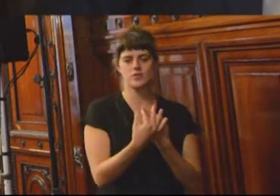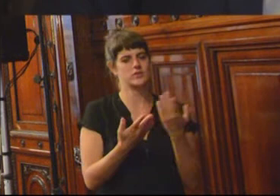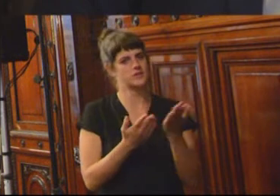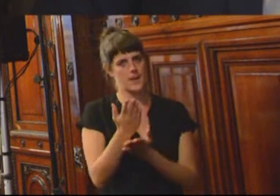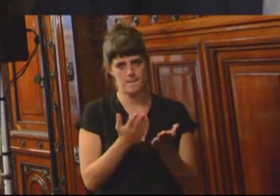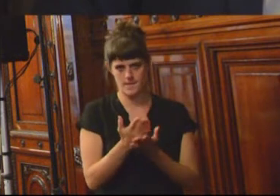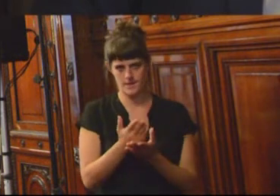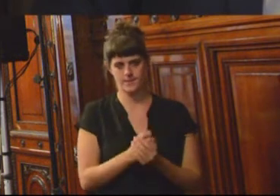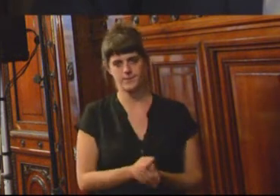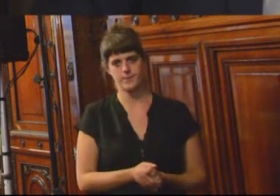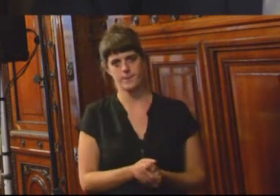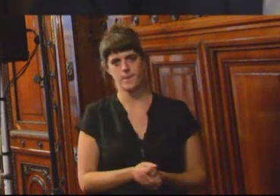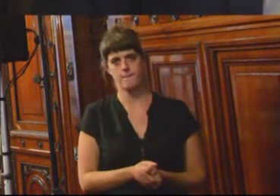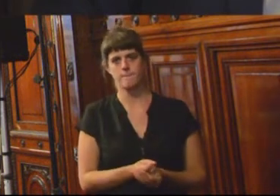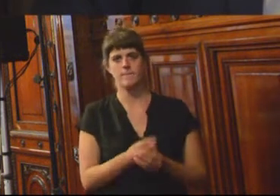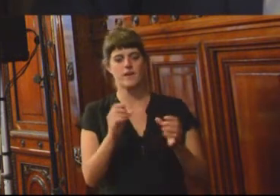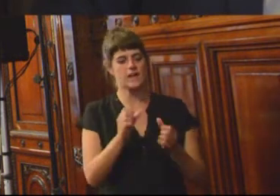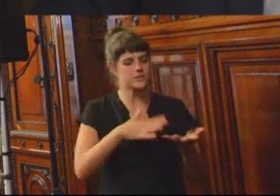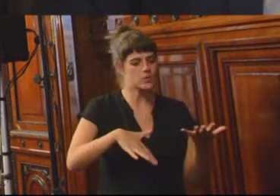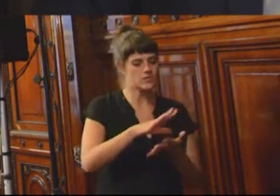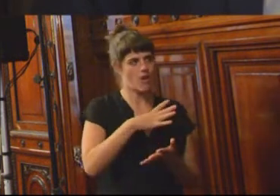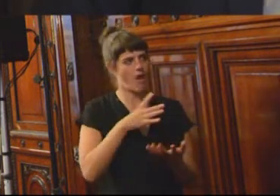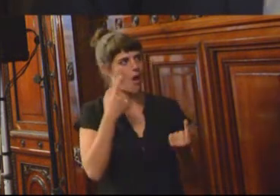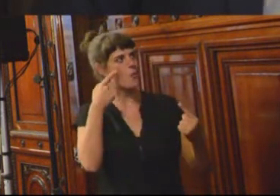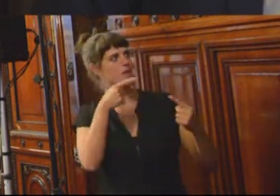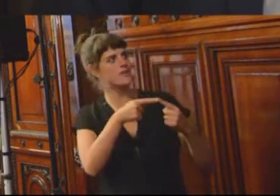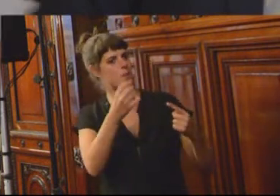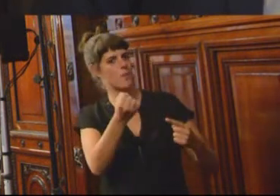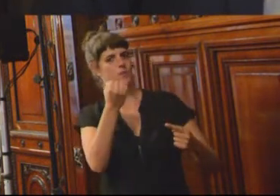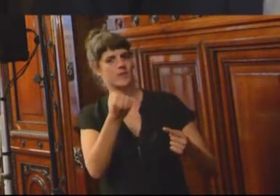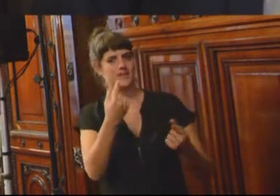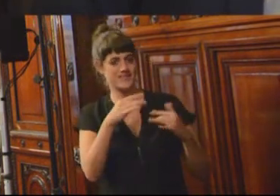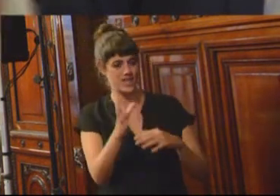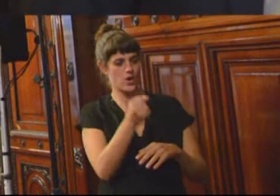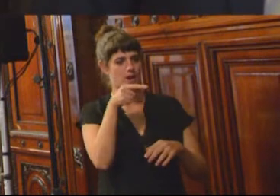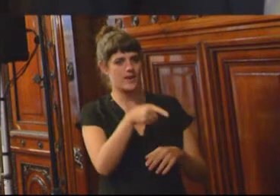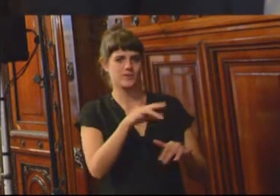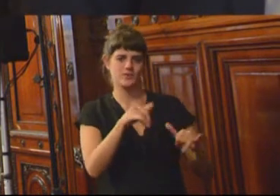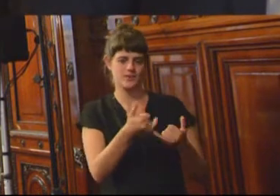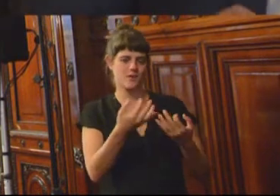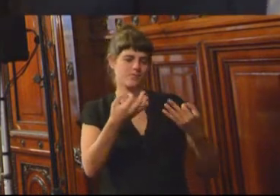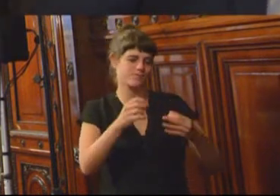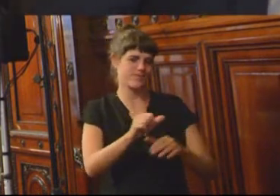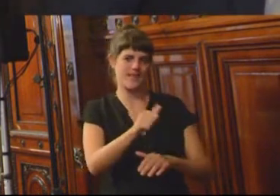Que pasen cosas que tengan sentido. Cuando logramos eso, tenemos la mitad del partido ganado. Muchísimas gracias.